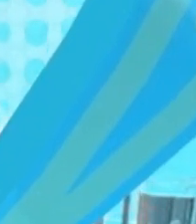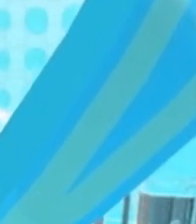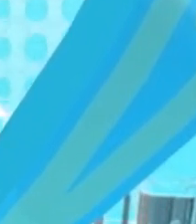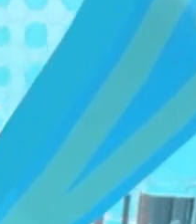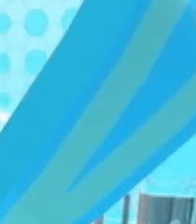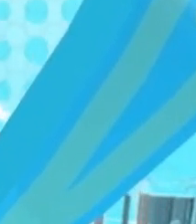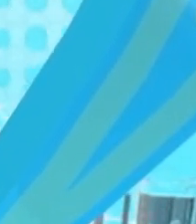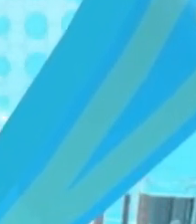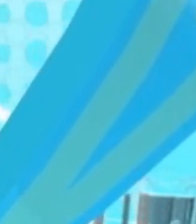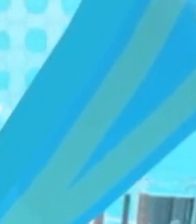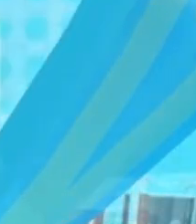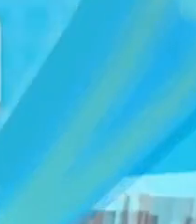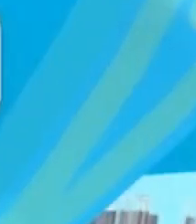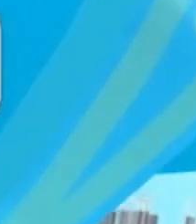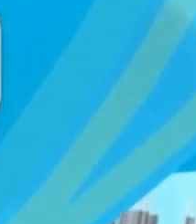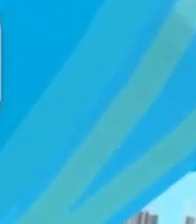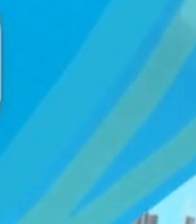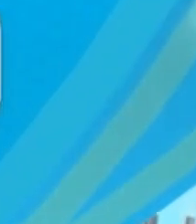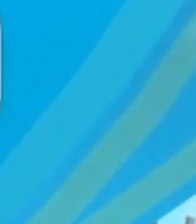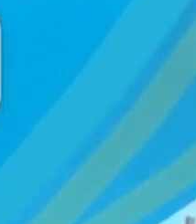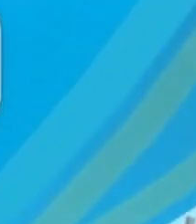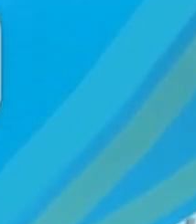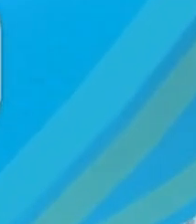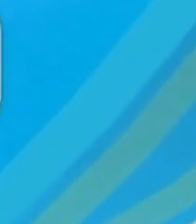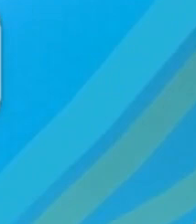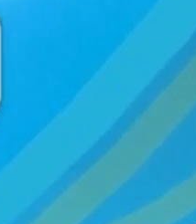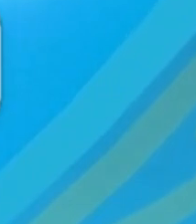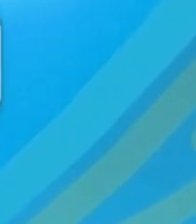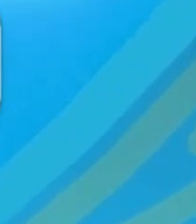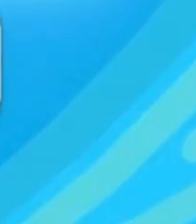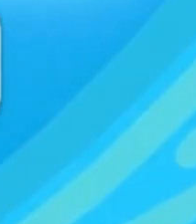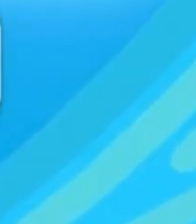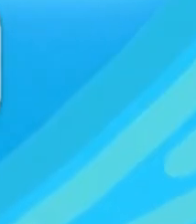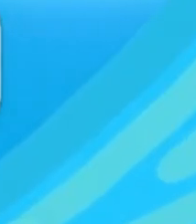Banco Popular presentó El Tipo de Cambio.